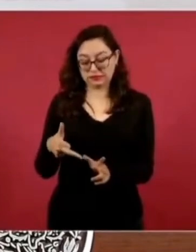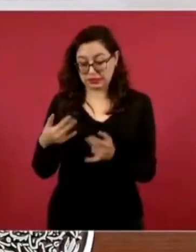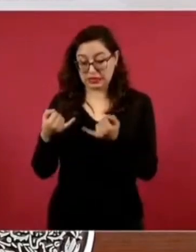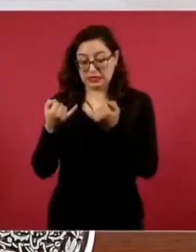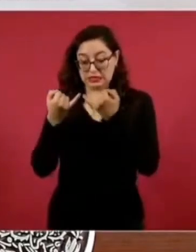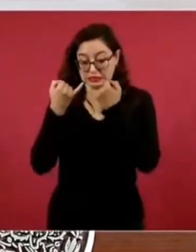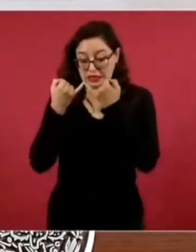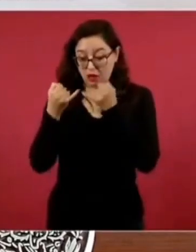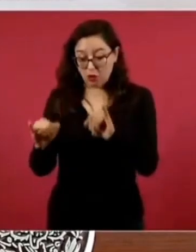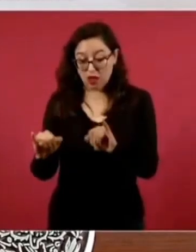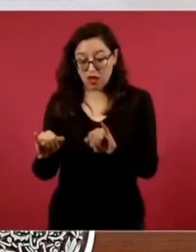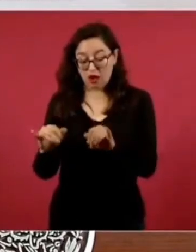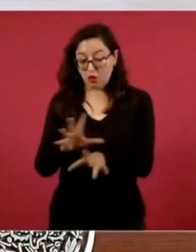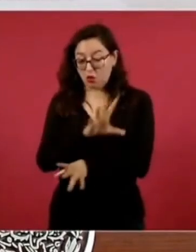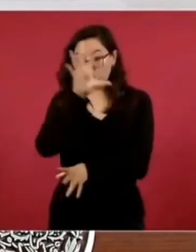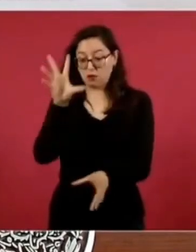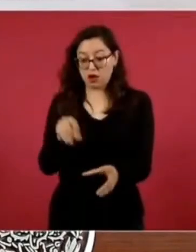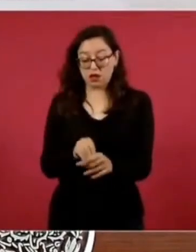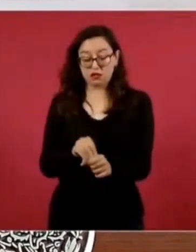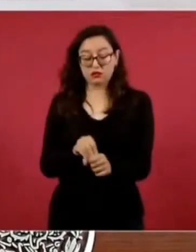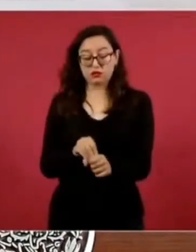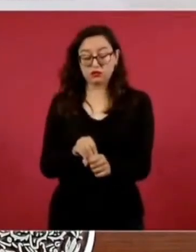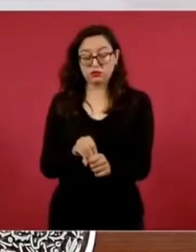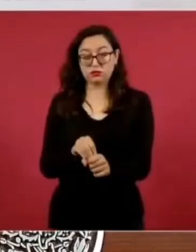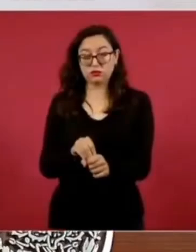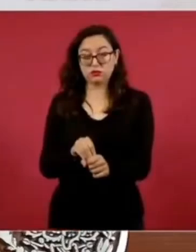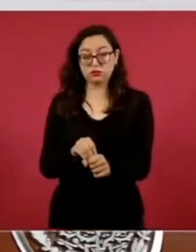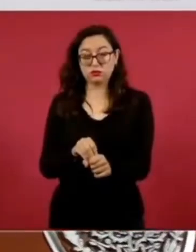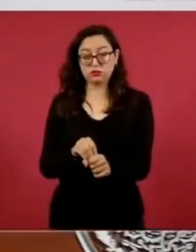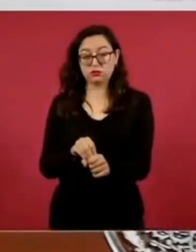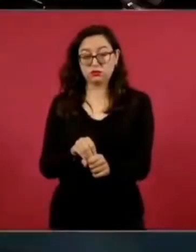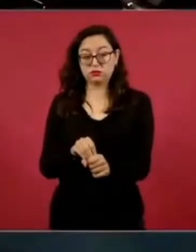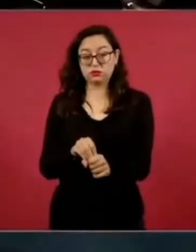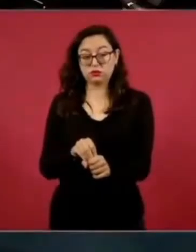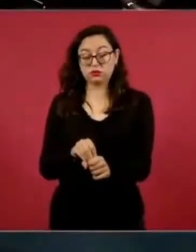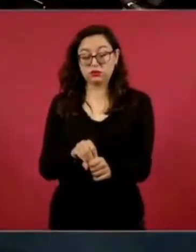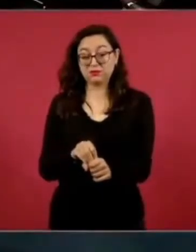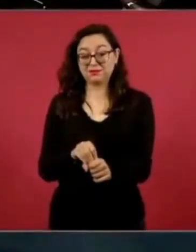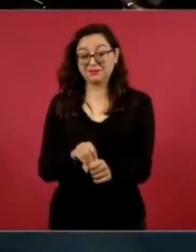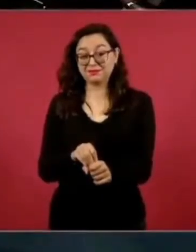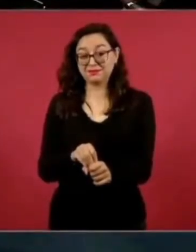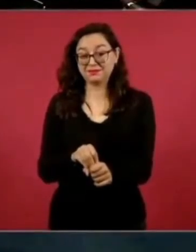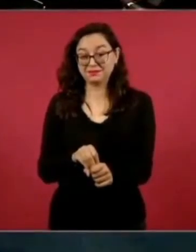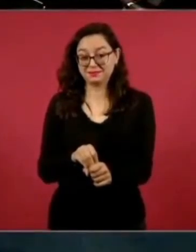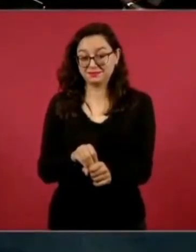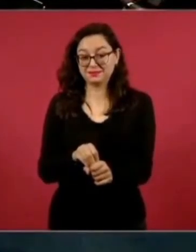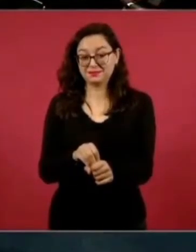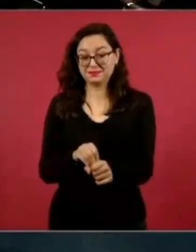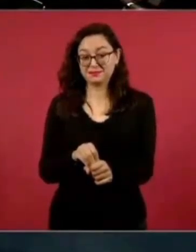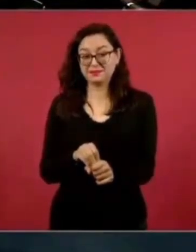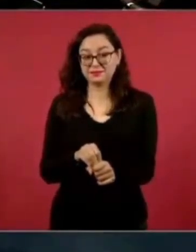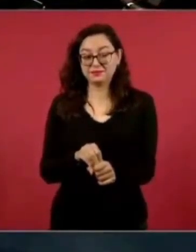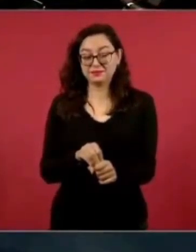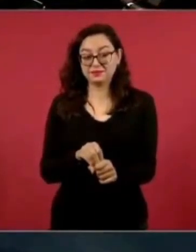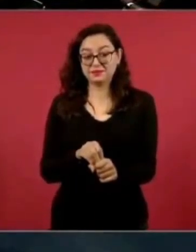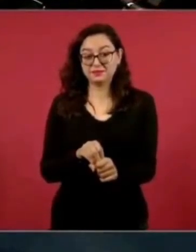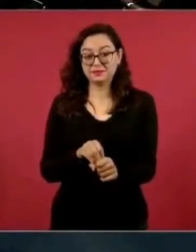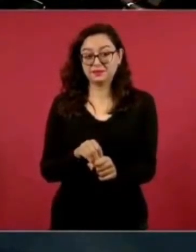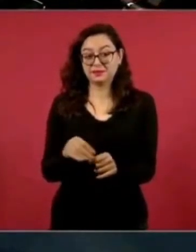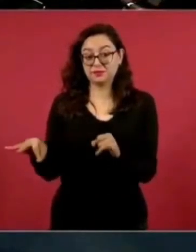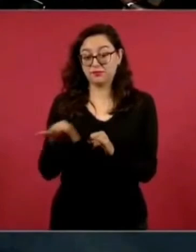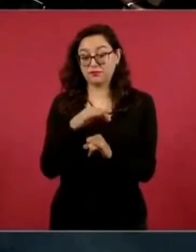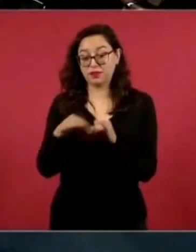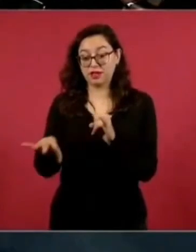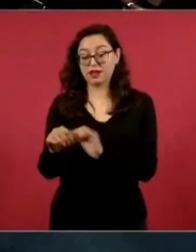a finales de